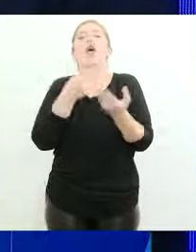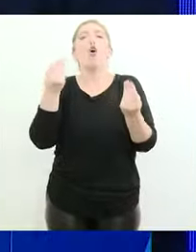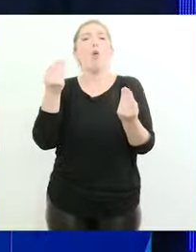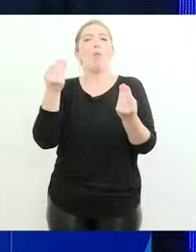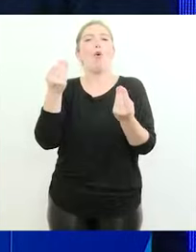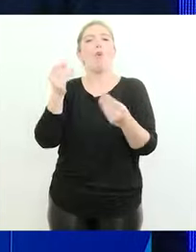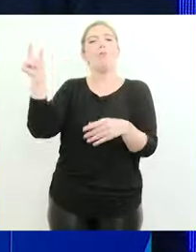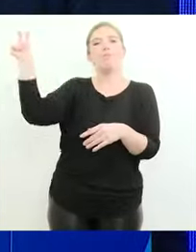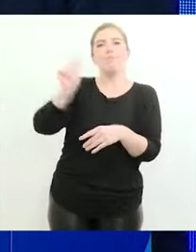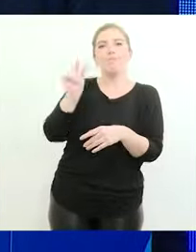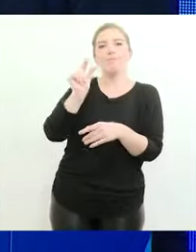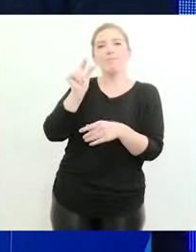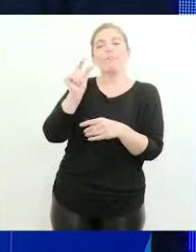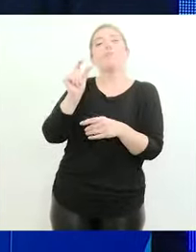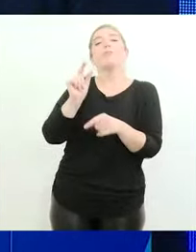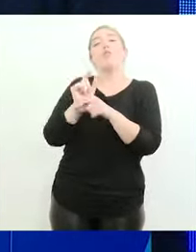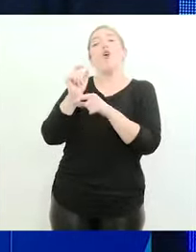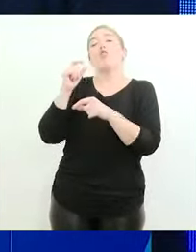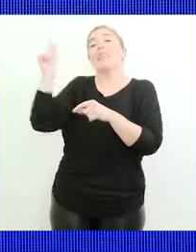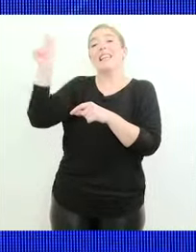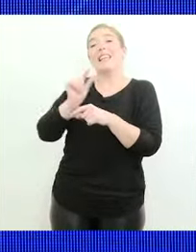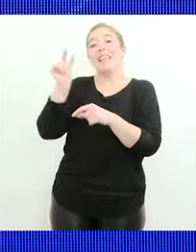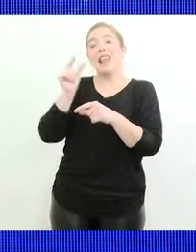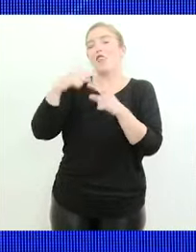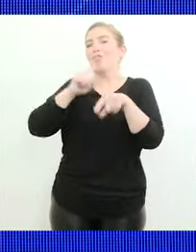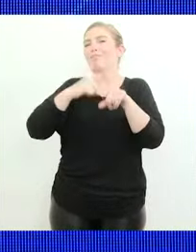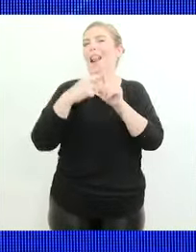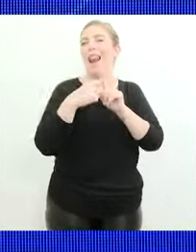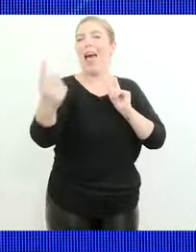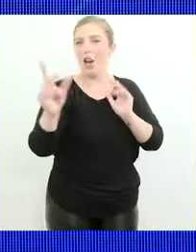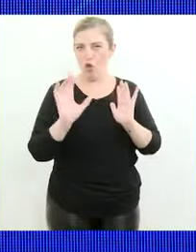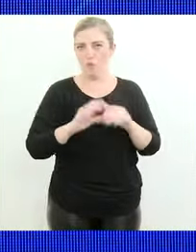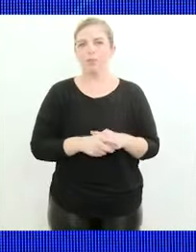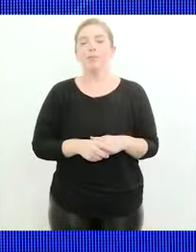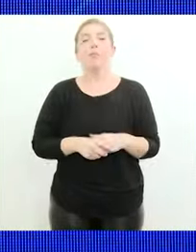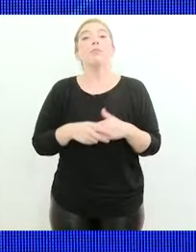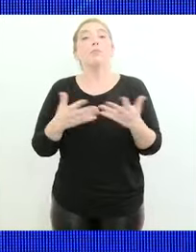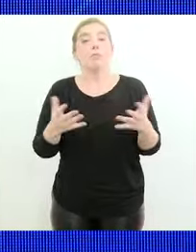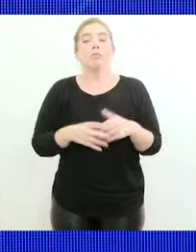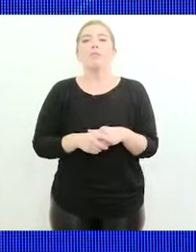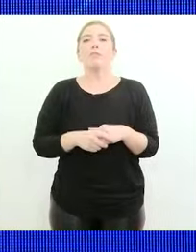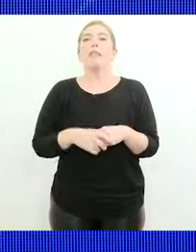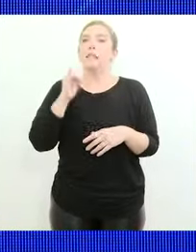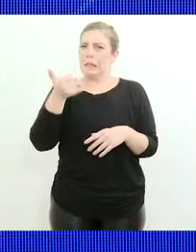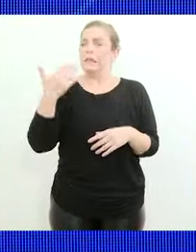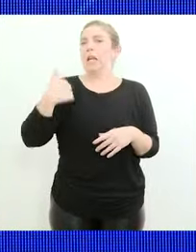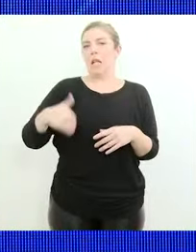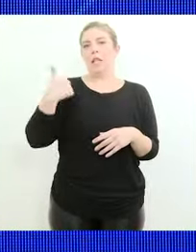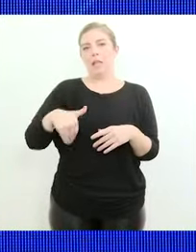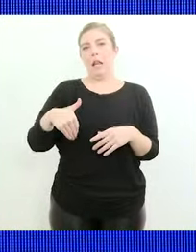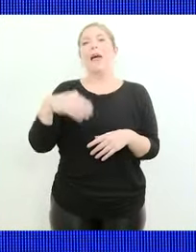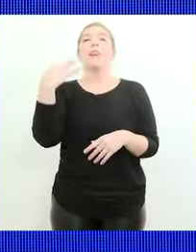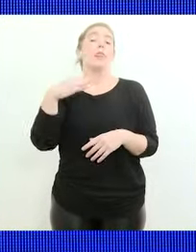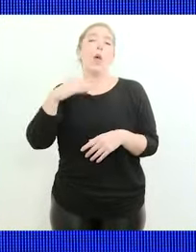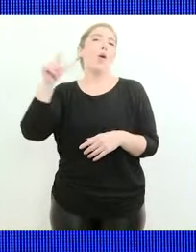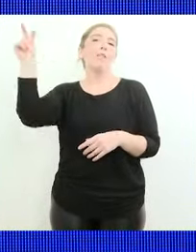financiamiento intergeneracional, o con crédito de largo plazo. Y para eso sí Argentina tiene que tomar